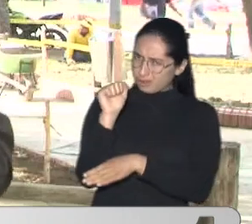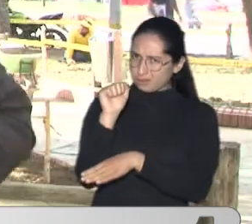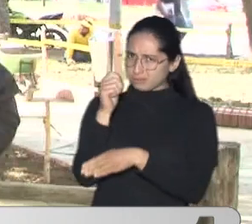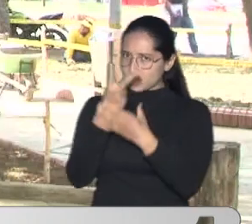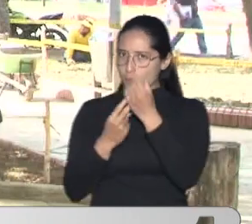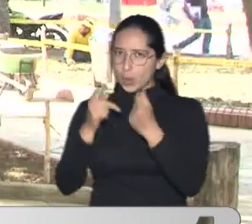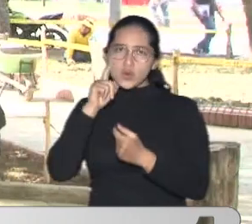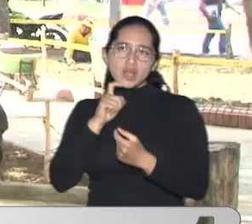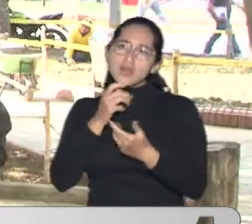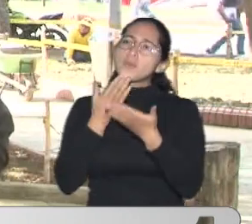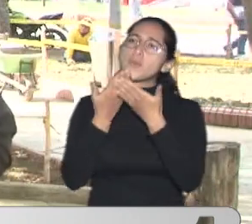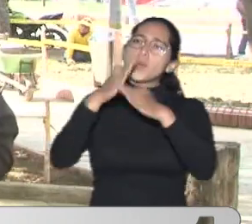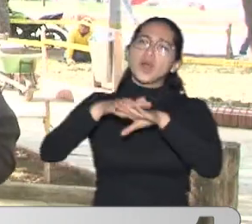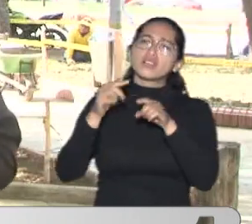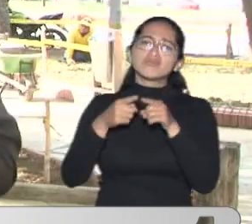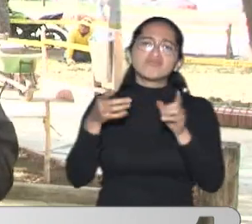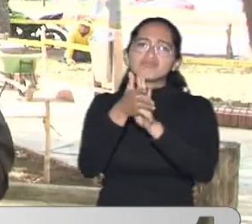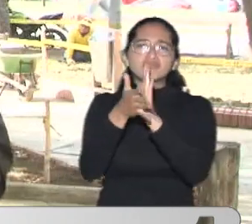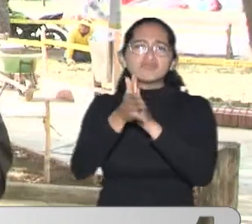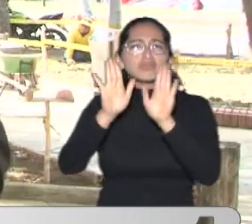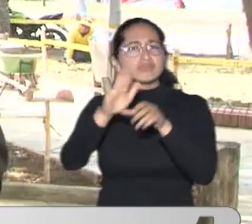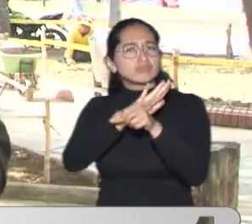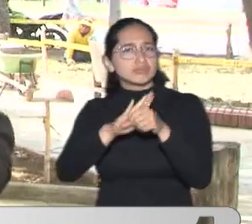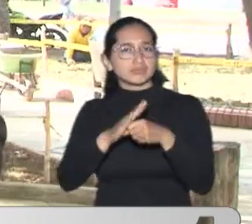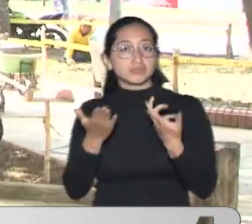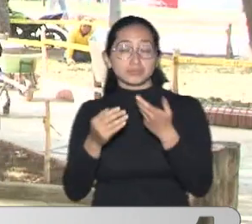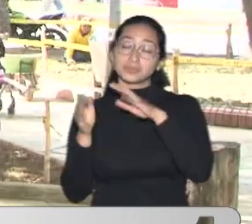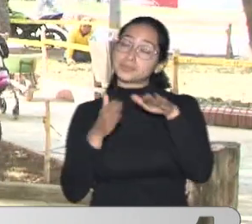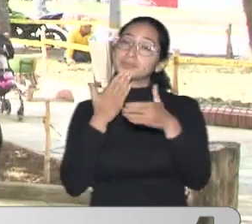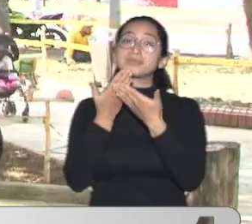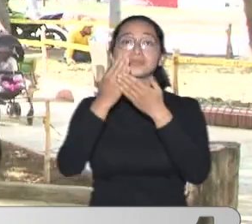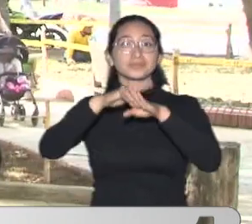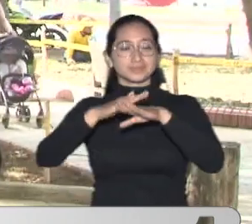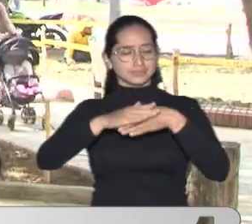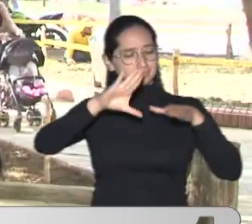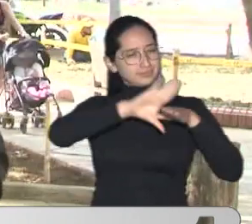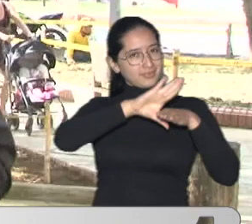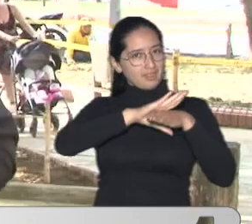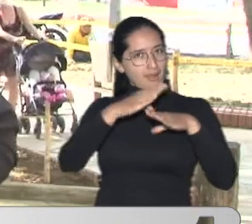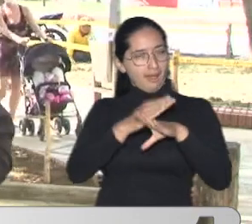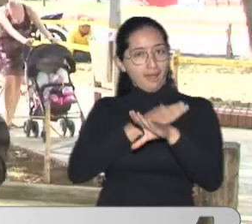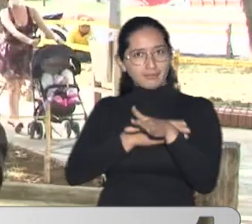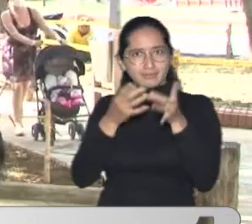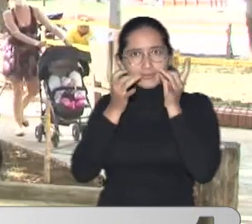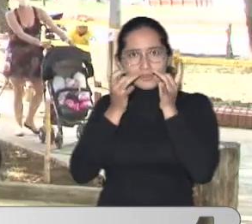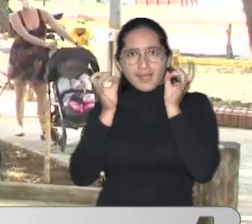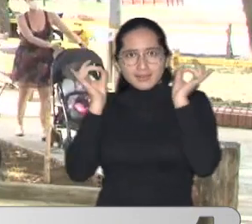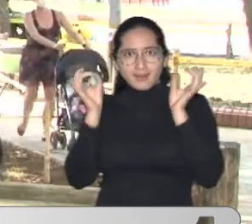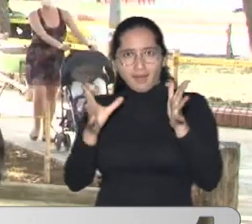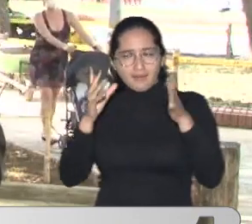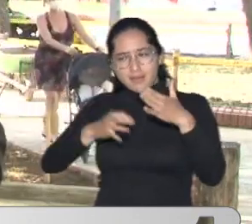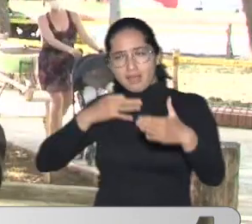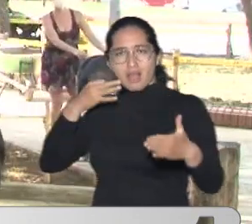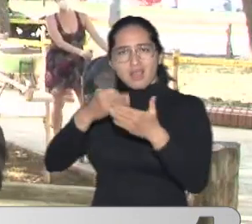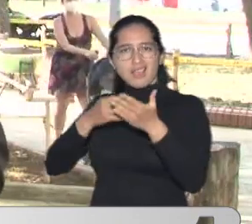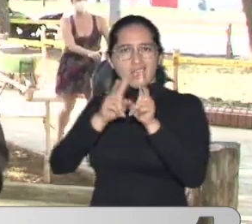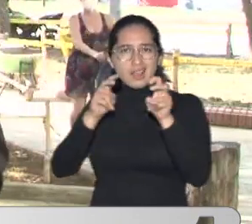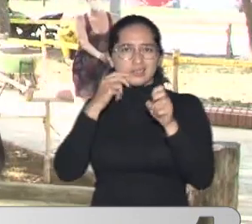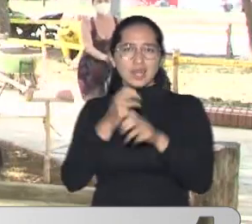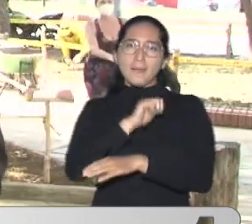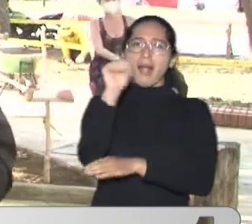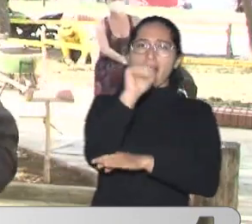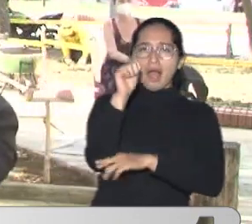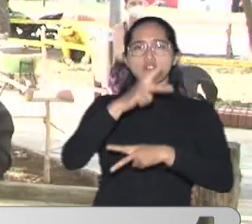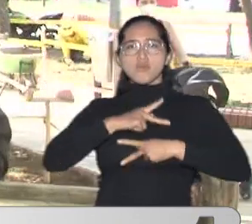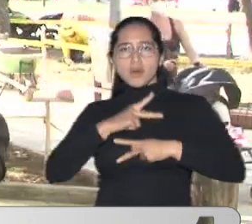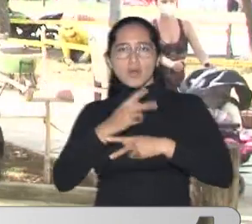Luisa Muy buenas tardes Los taxistas Se quejan Que después De hacer esa grave Denuncia Sobre el uso De vehículos Particulares Y públicos